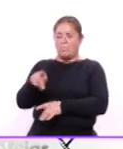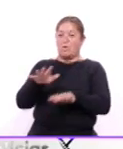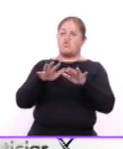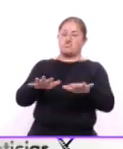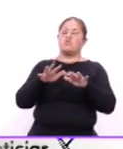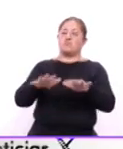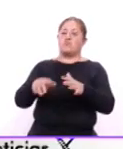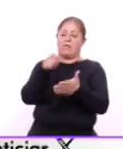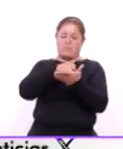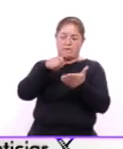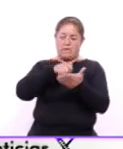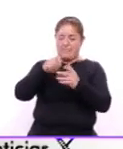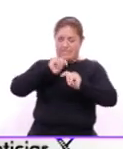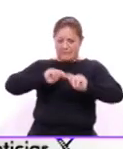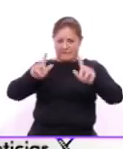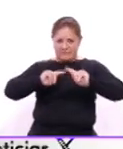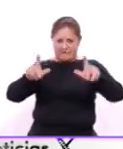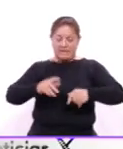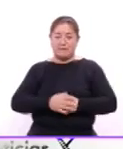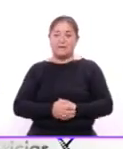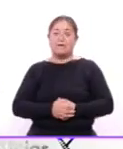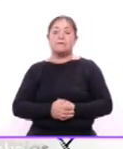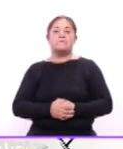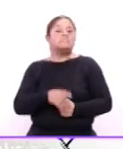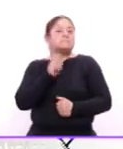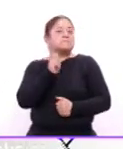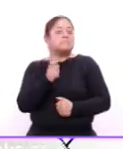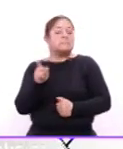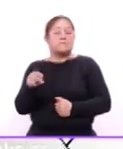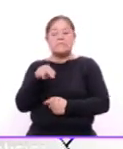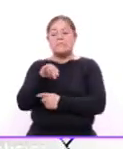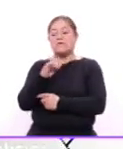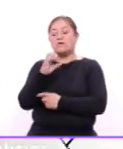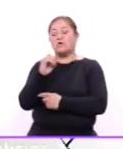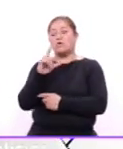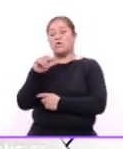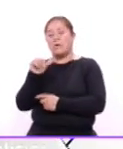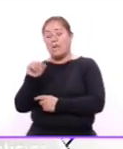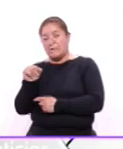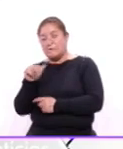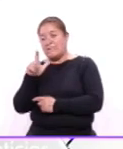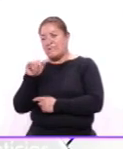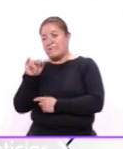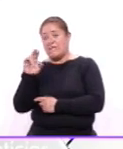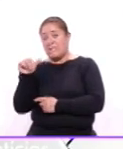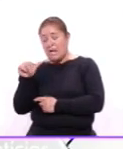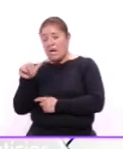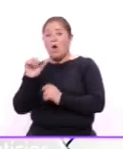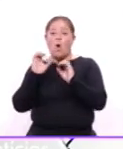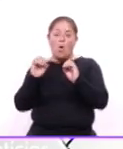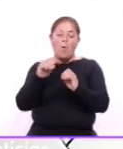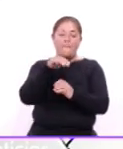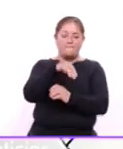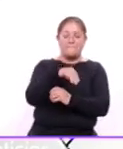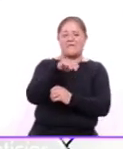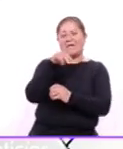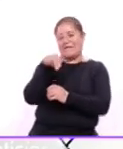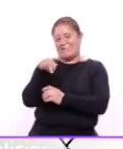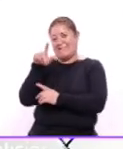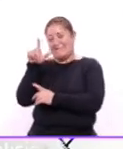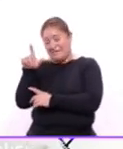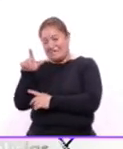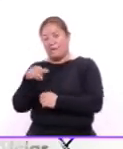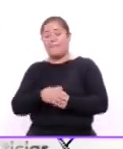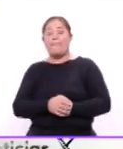escritor Tlaxcalteca hablo de Nicolás Elira o mejor conocido como Miguel Enelira sus letras